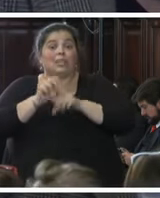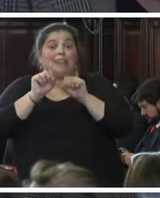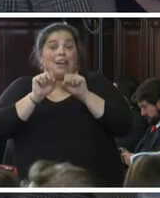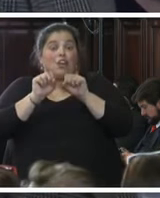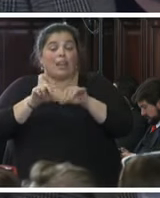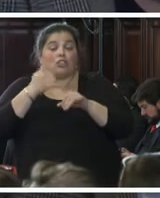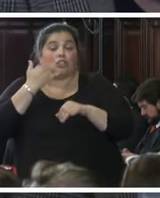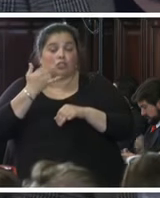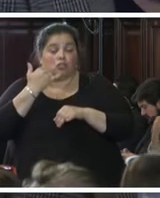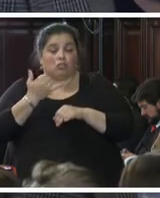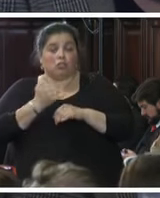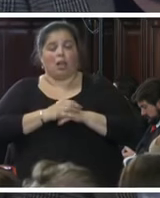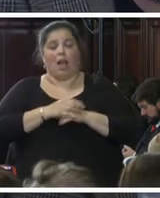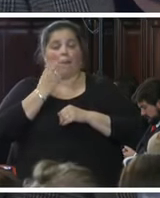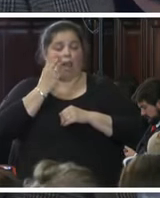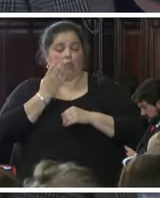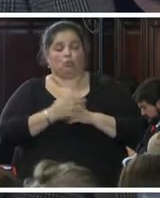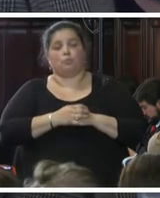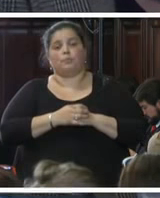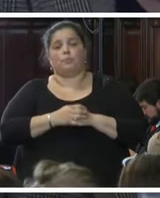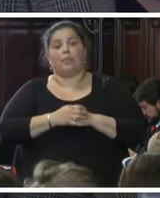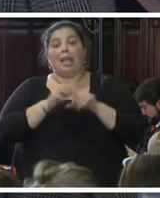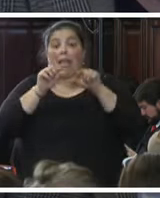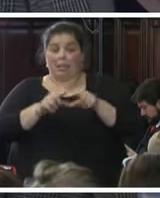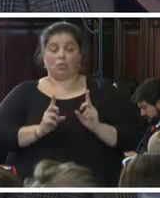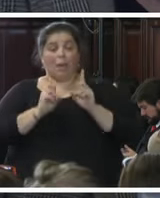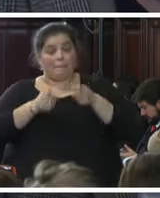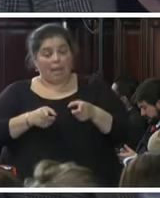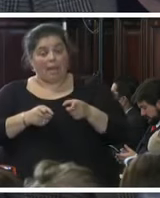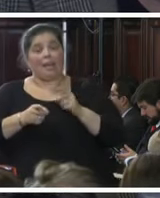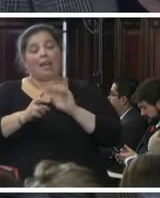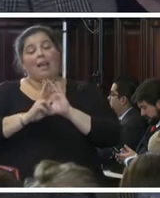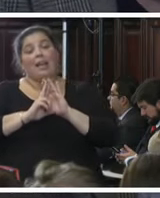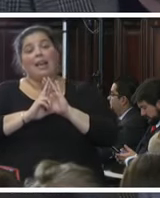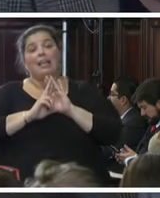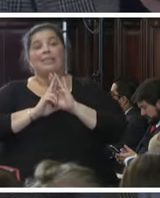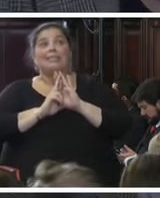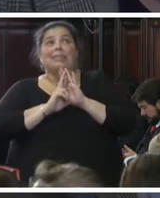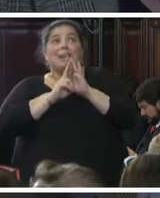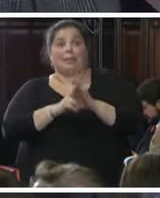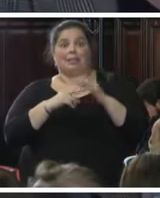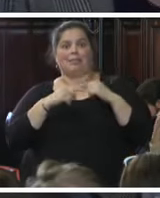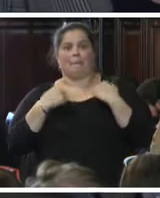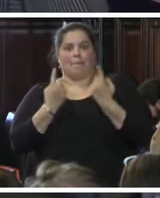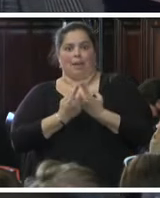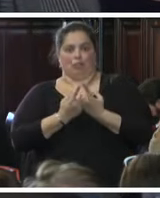aparatos entonces eso también representa para nosotros